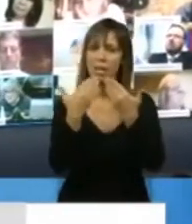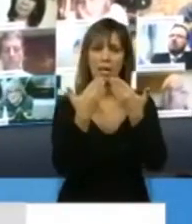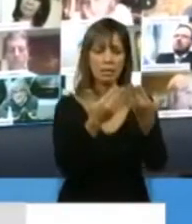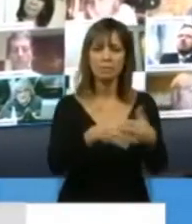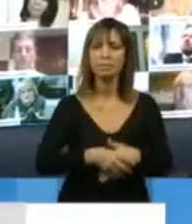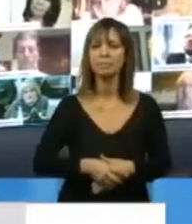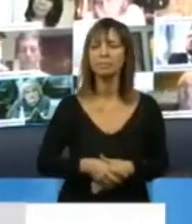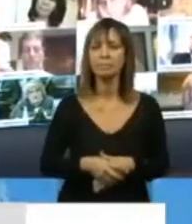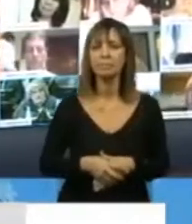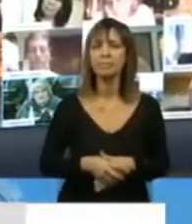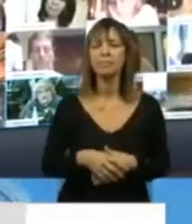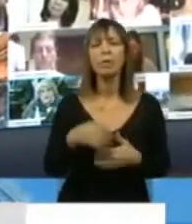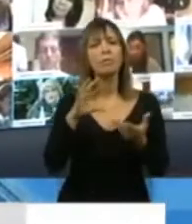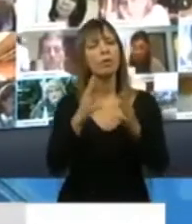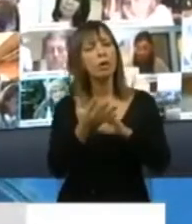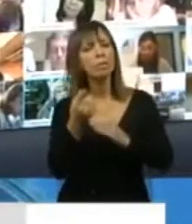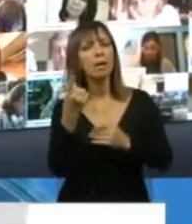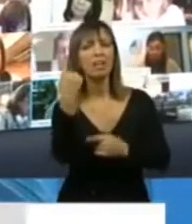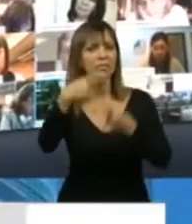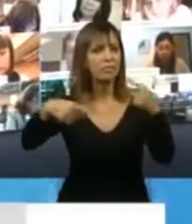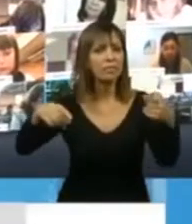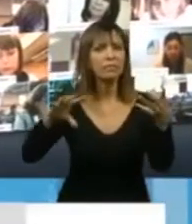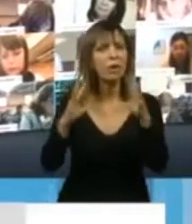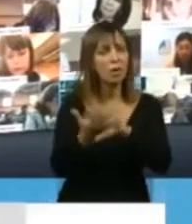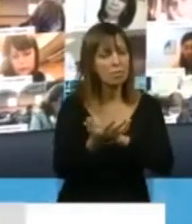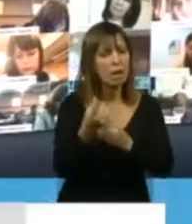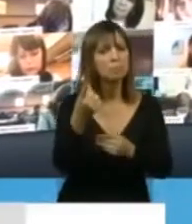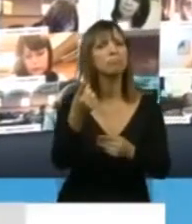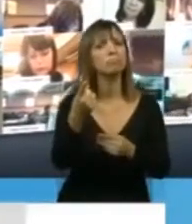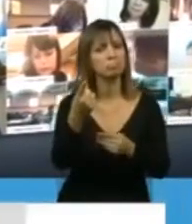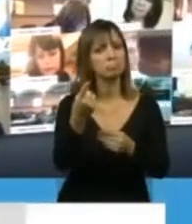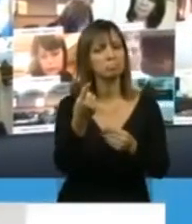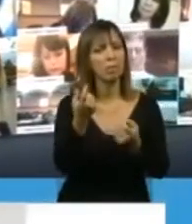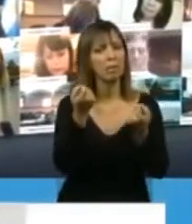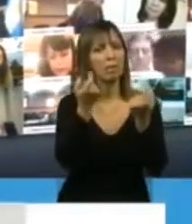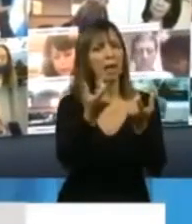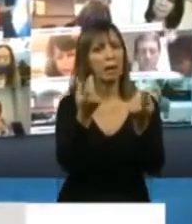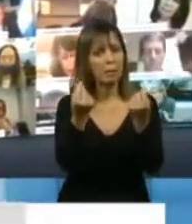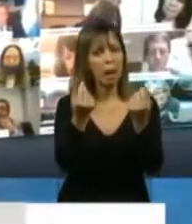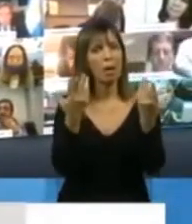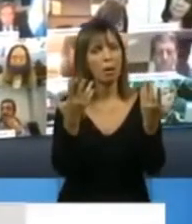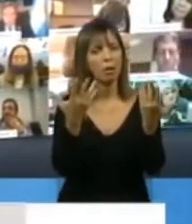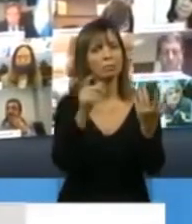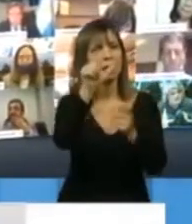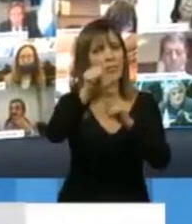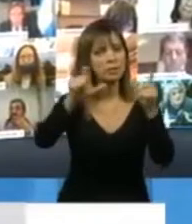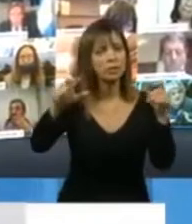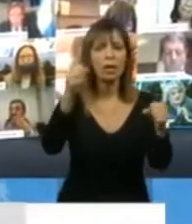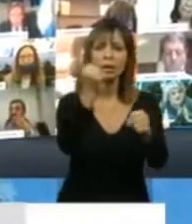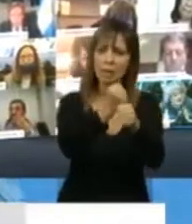de distintas maneras reconocido a los trabajadores ocupados